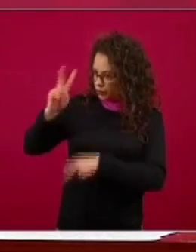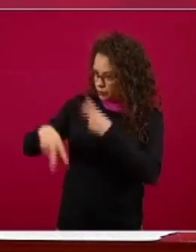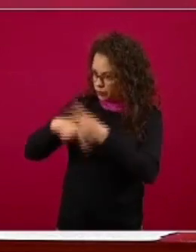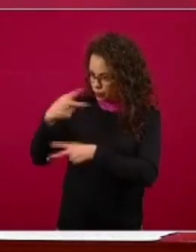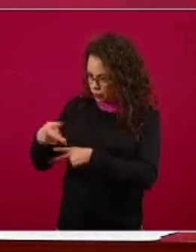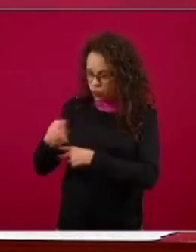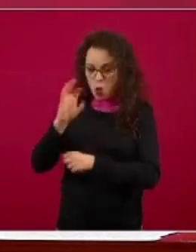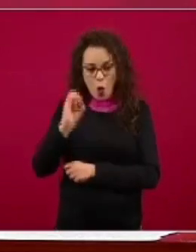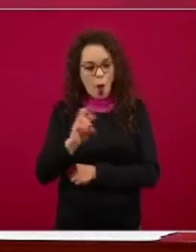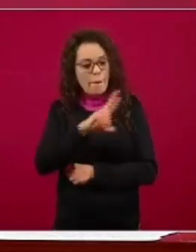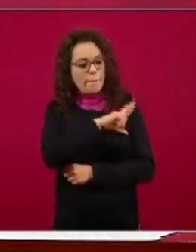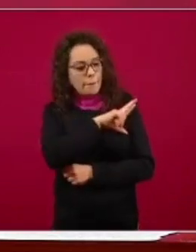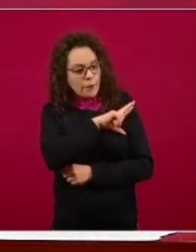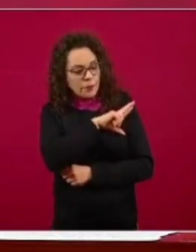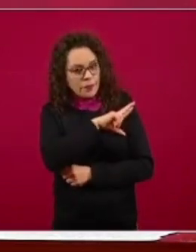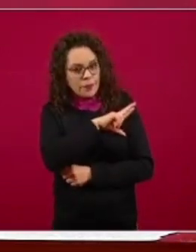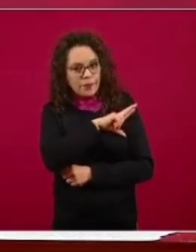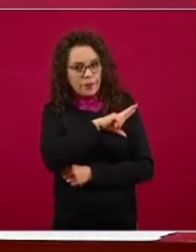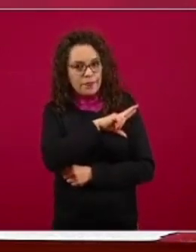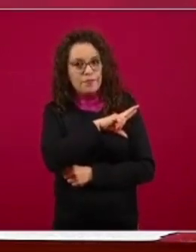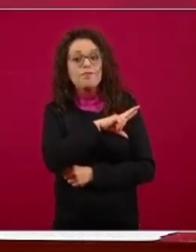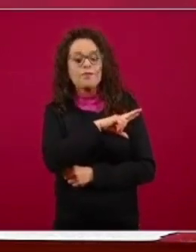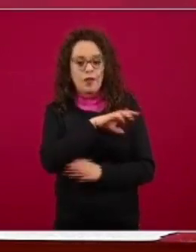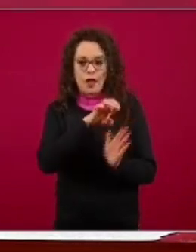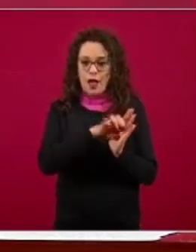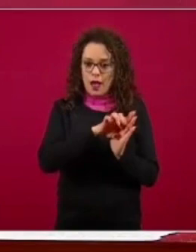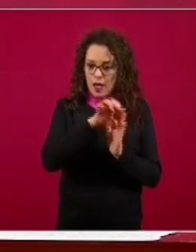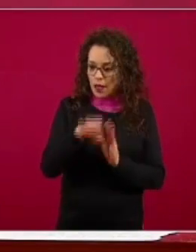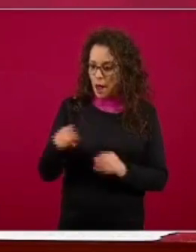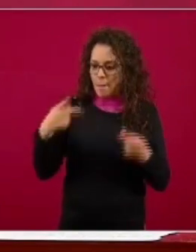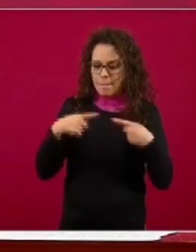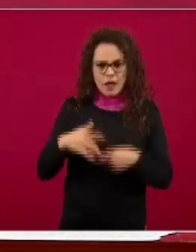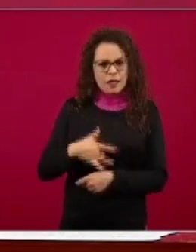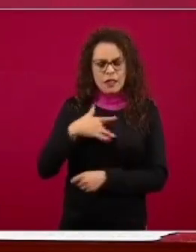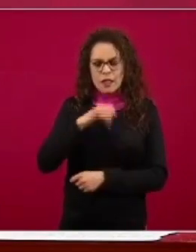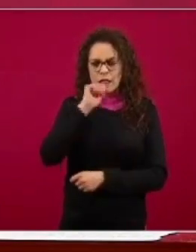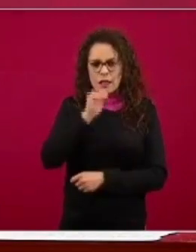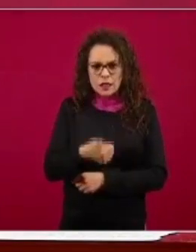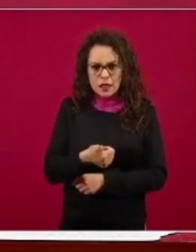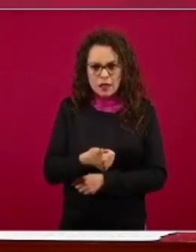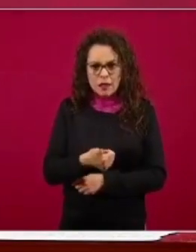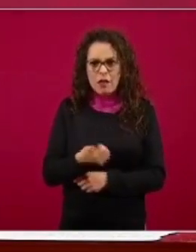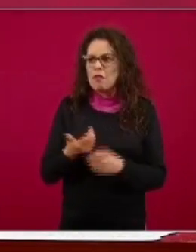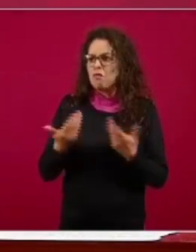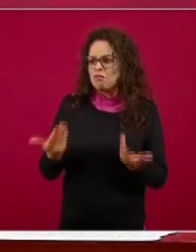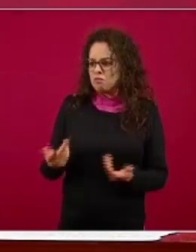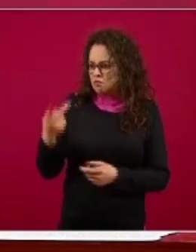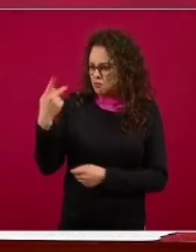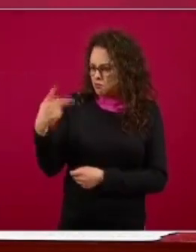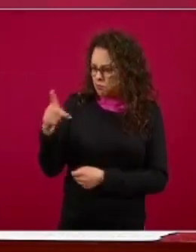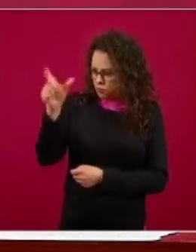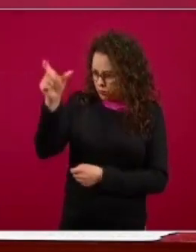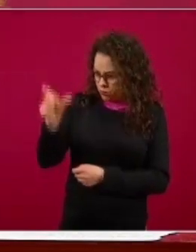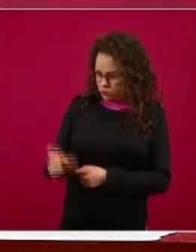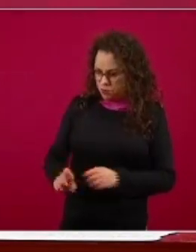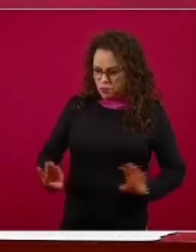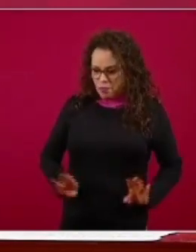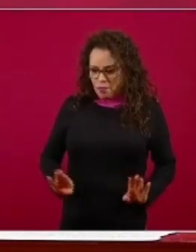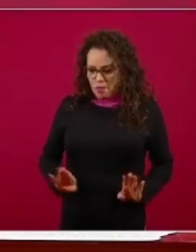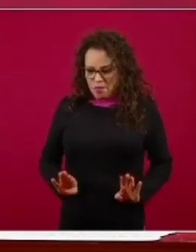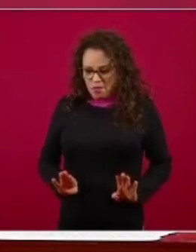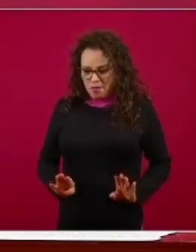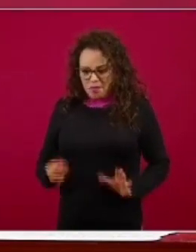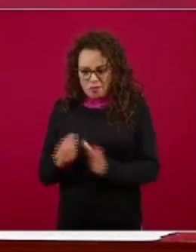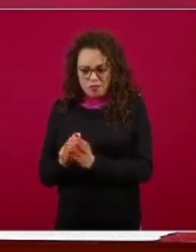privadas por ejemplo los asintomáticos cuáles son las características de esas personas imagínense